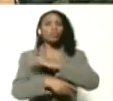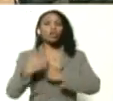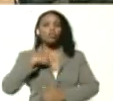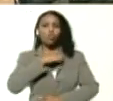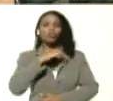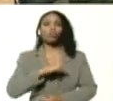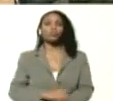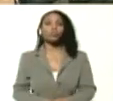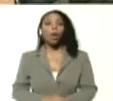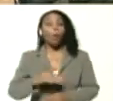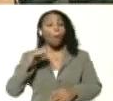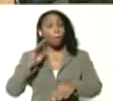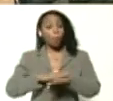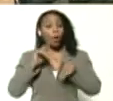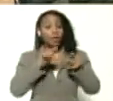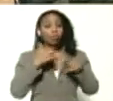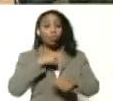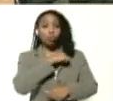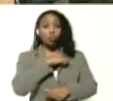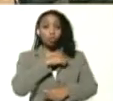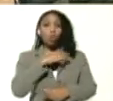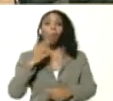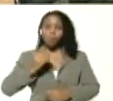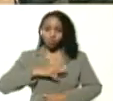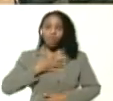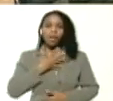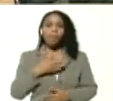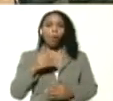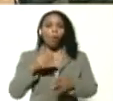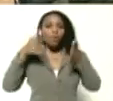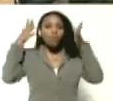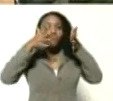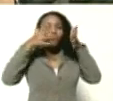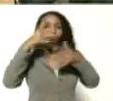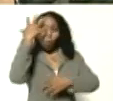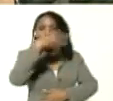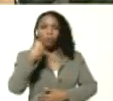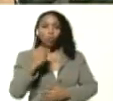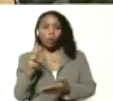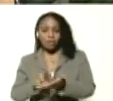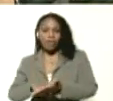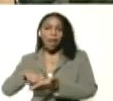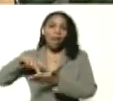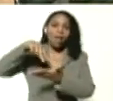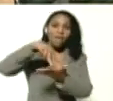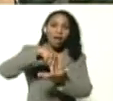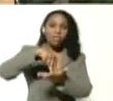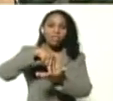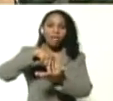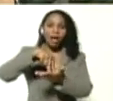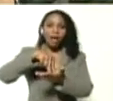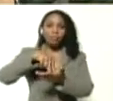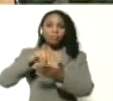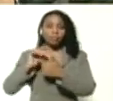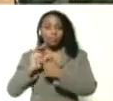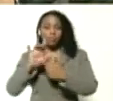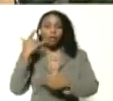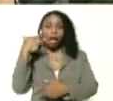por eso hemos podido cultivar una juventud, que se levanta, fíjense, tenemos a Egerling,